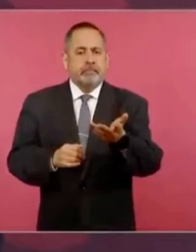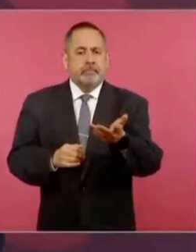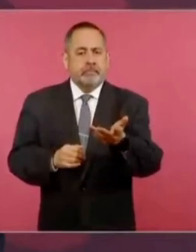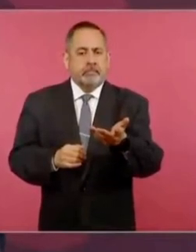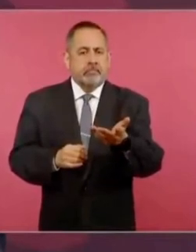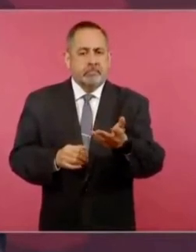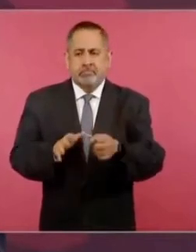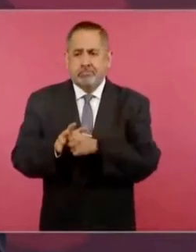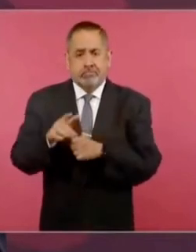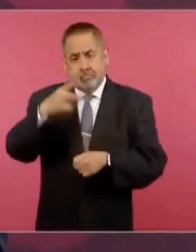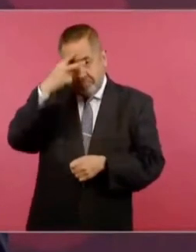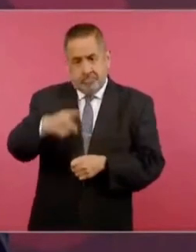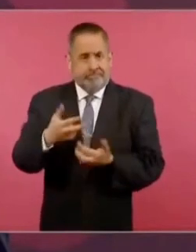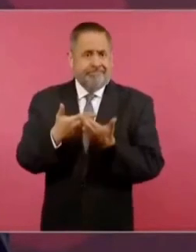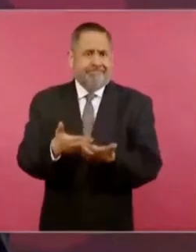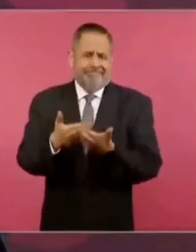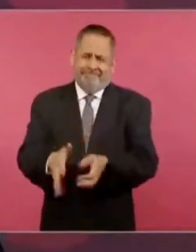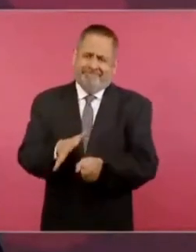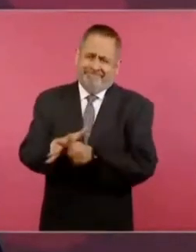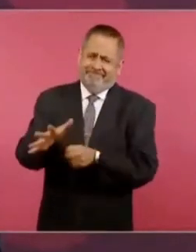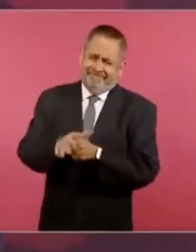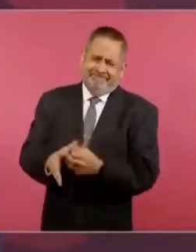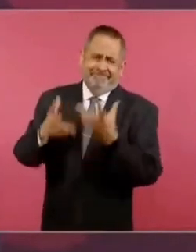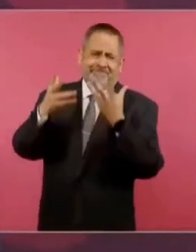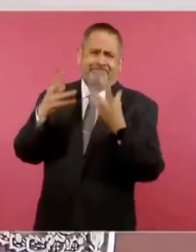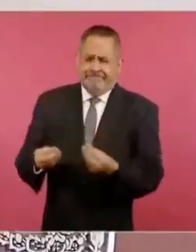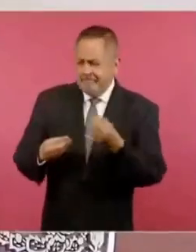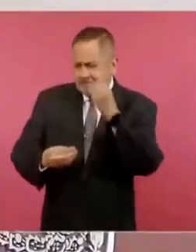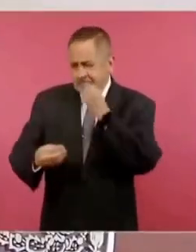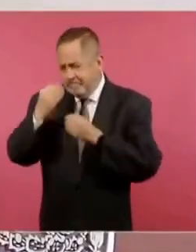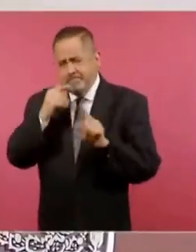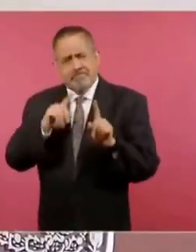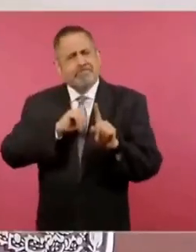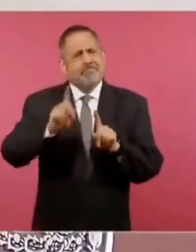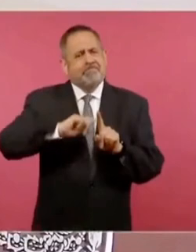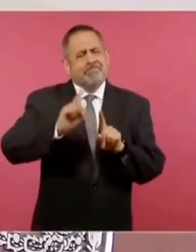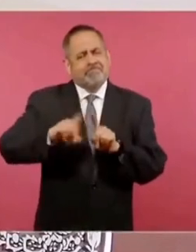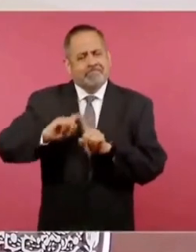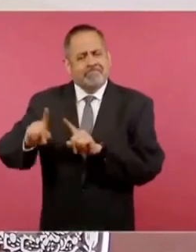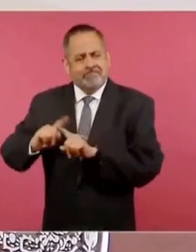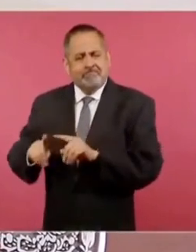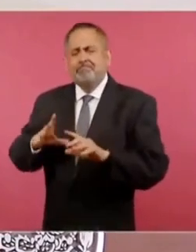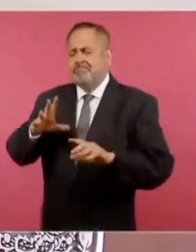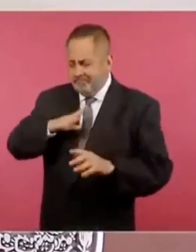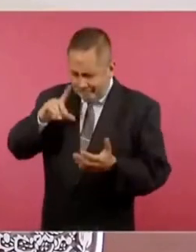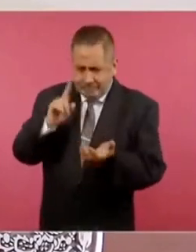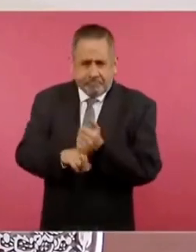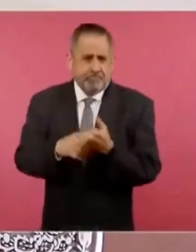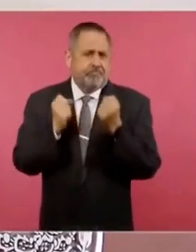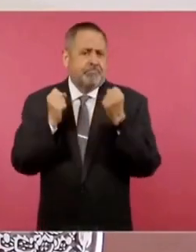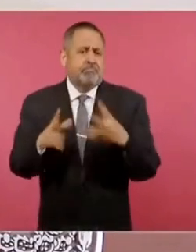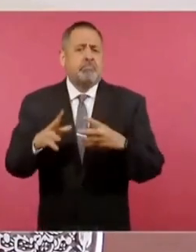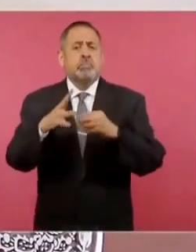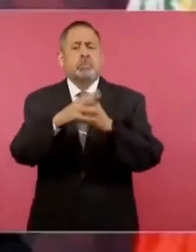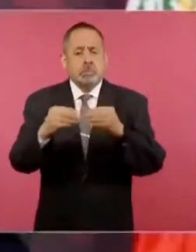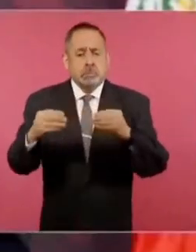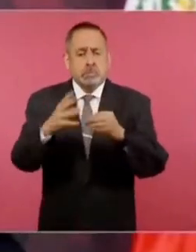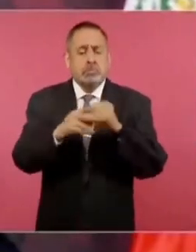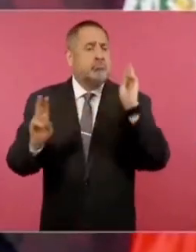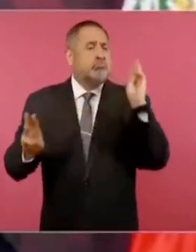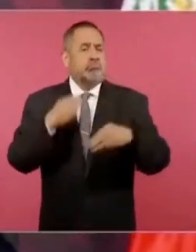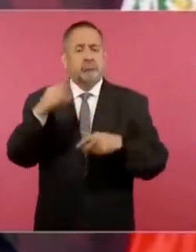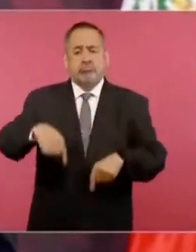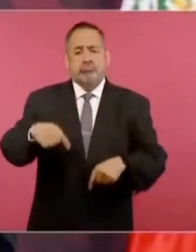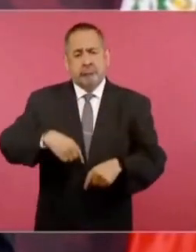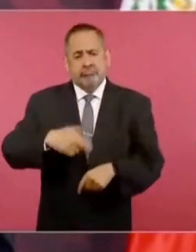alimentos en México, México es de los países con más frutas en el mundo,